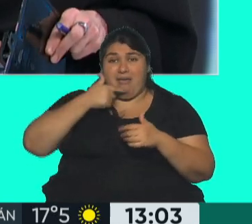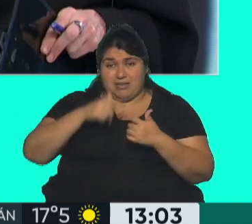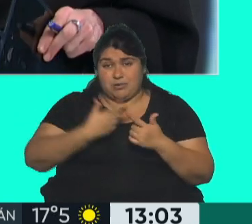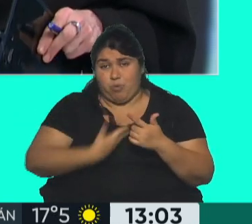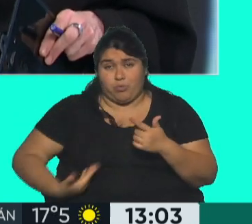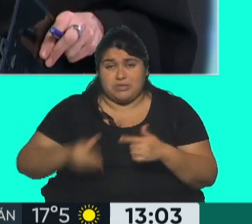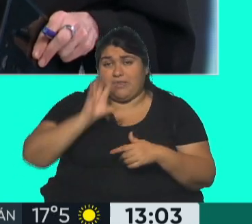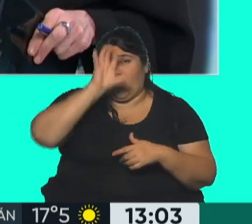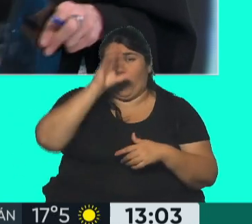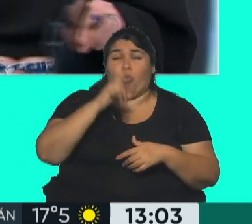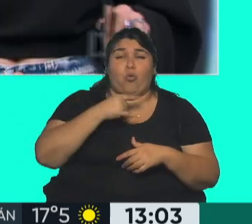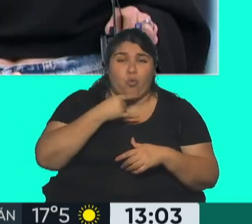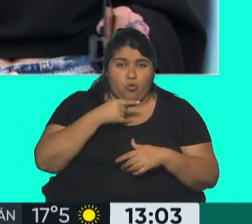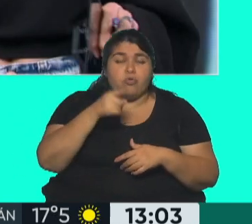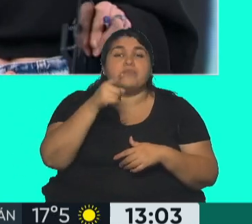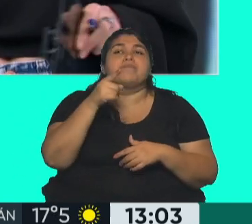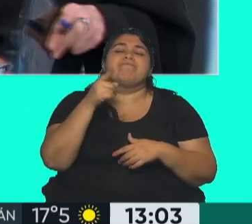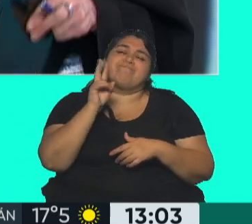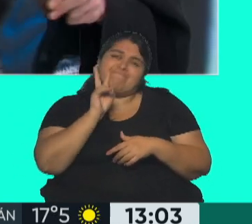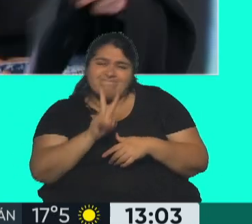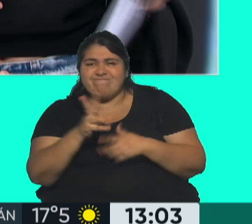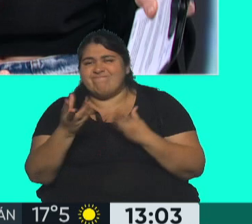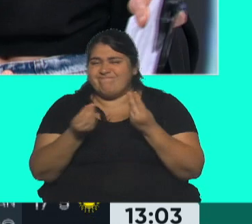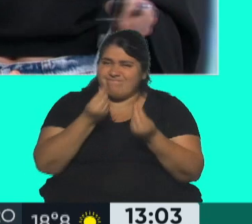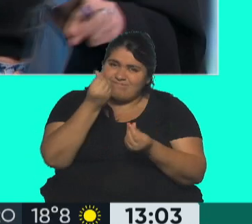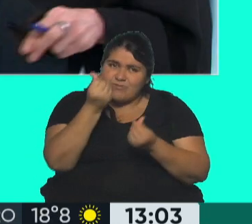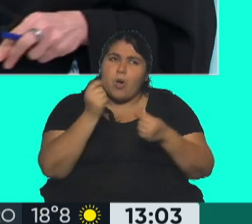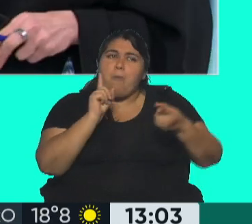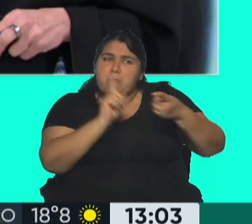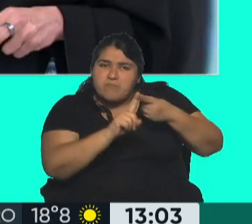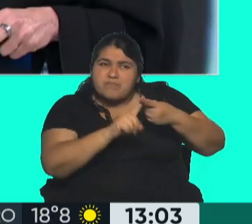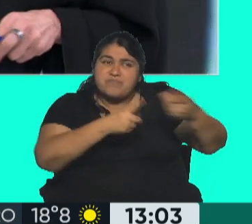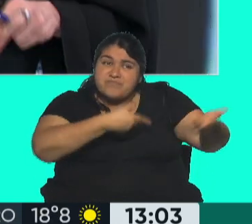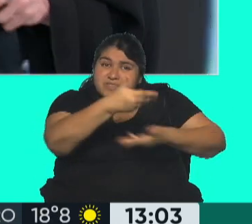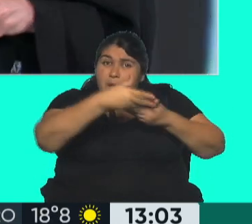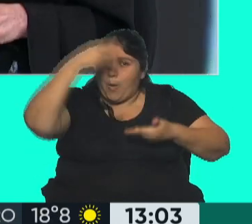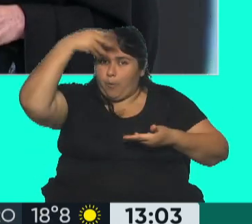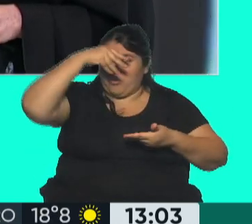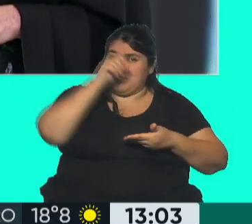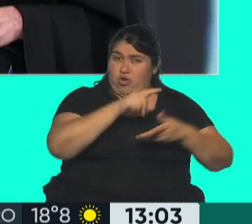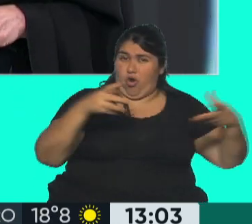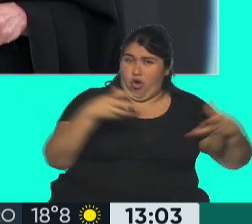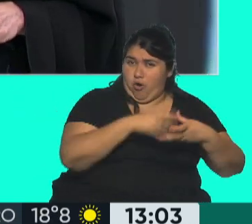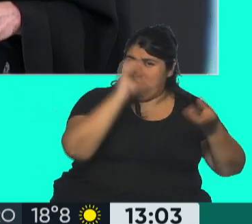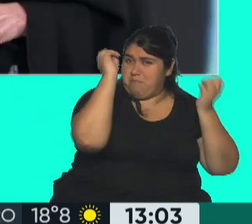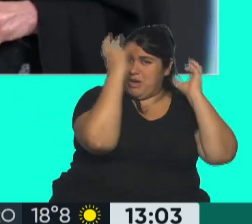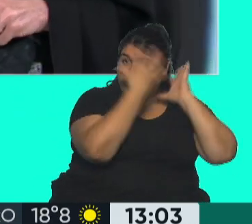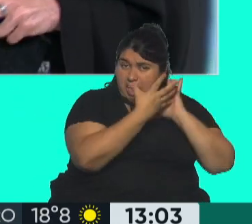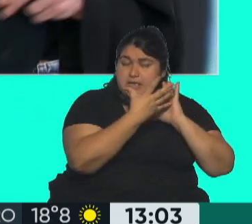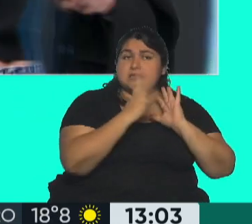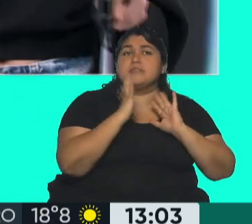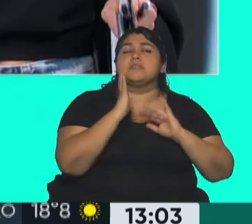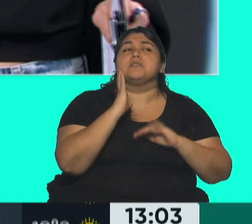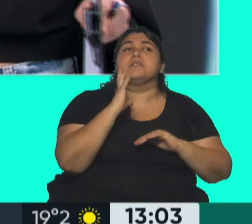provincia de Jujuy, que no ve con buenos ojos los puentes que está atendiendo Patricia Bullrich, no solamente con Javier Milay a nivel